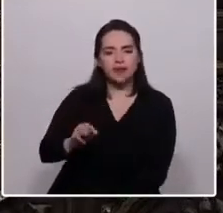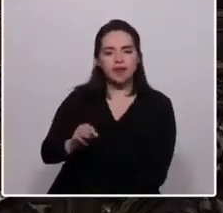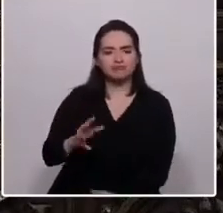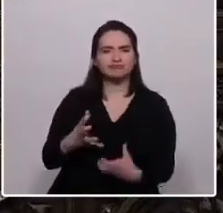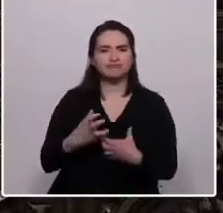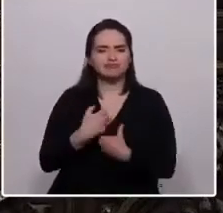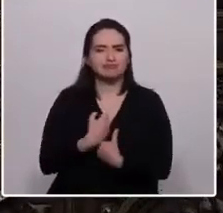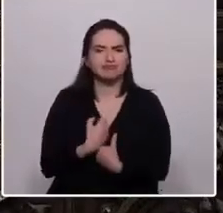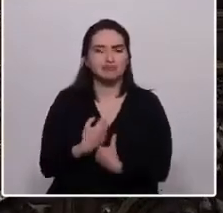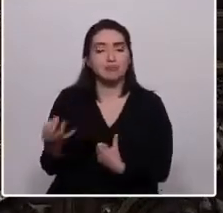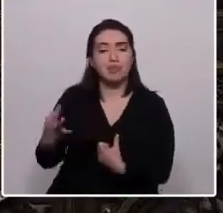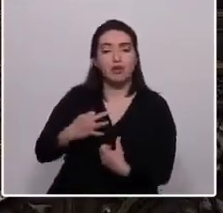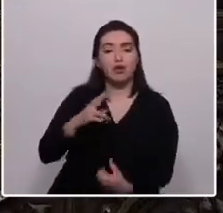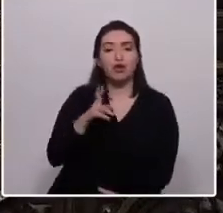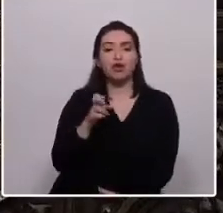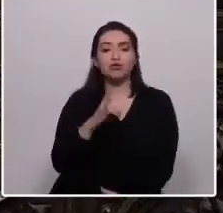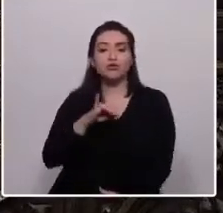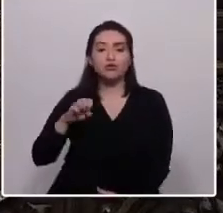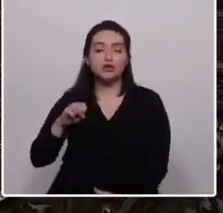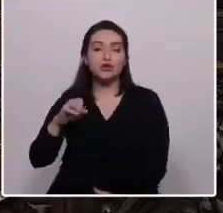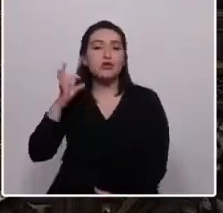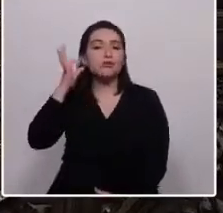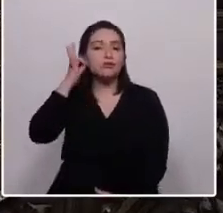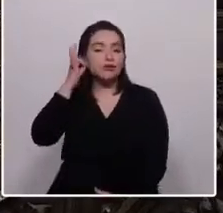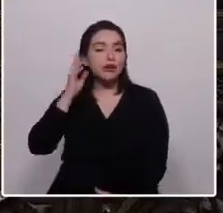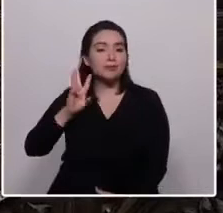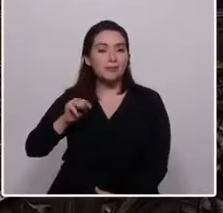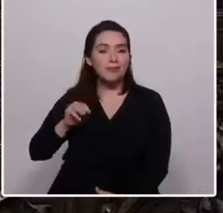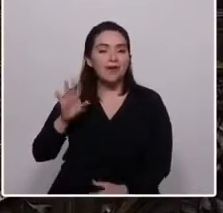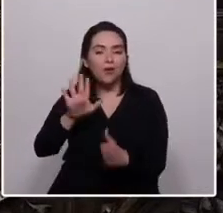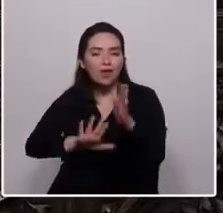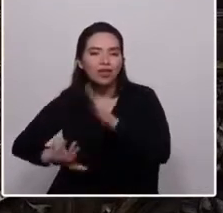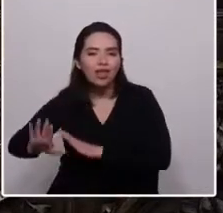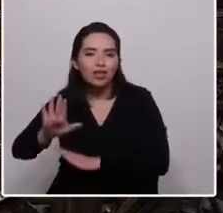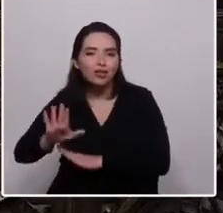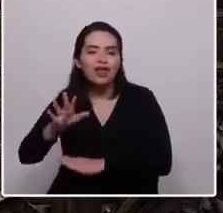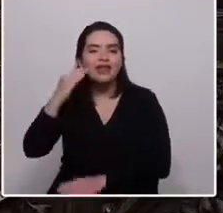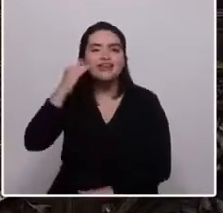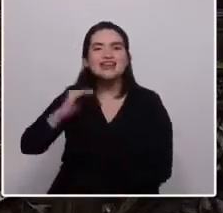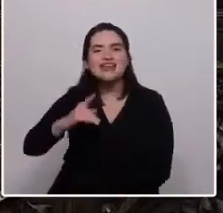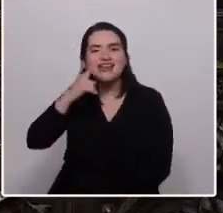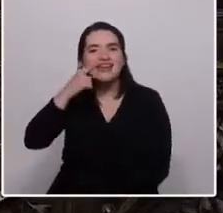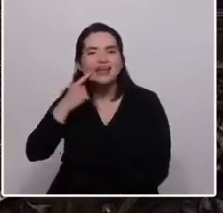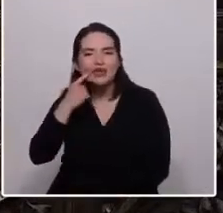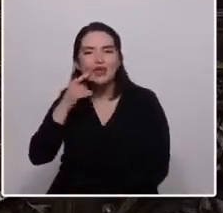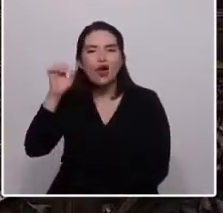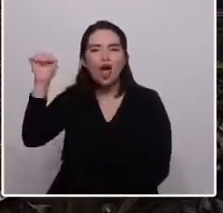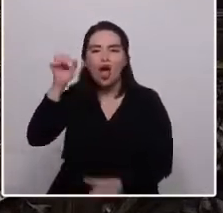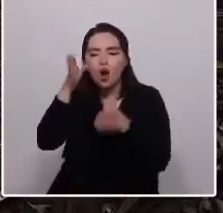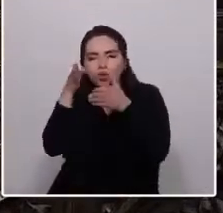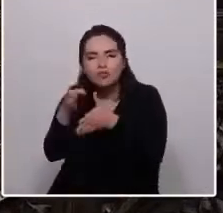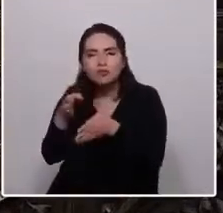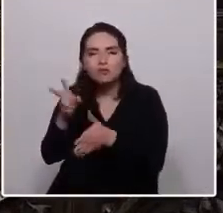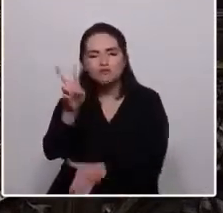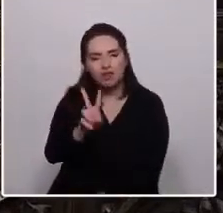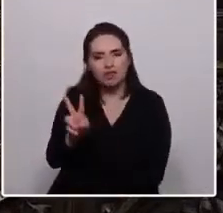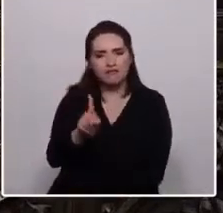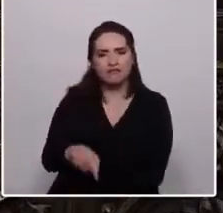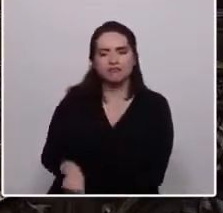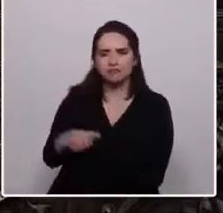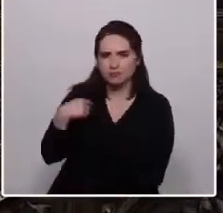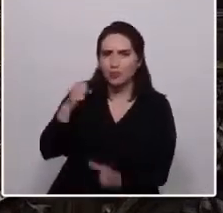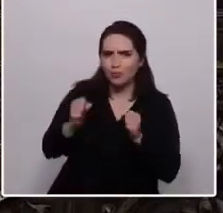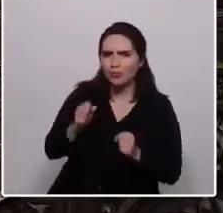llorando Rocío, cuidadora y madre de un niño con autismo en Valdivia. Yo pude ver sus heridas mientras lo decía,